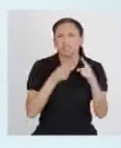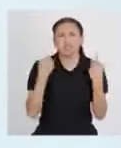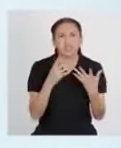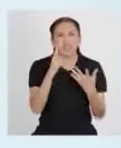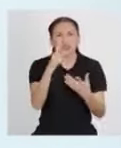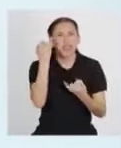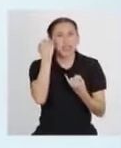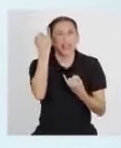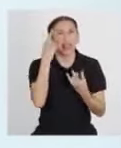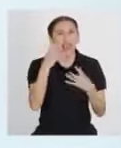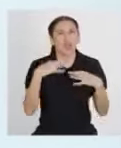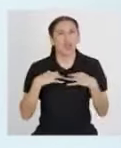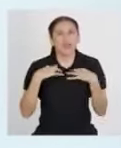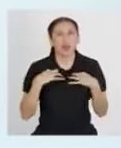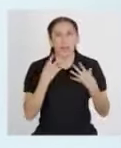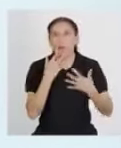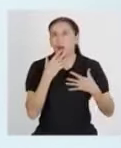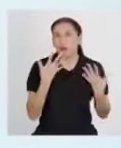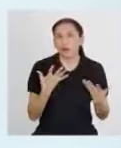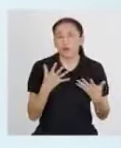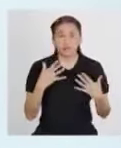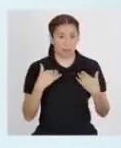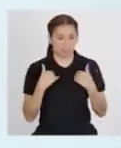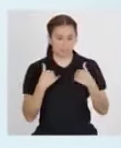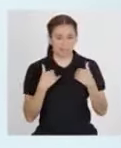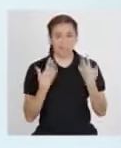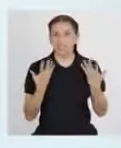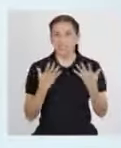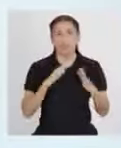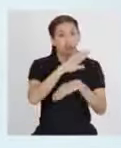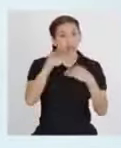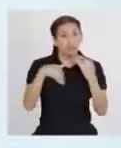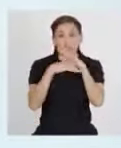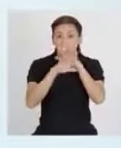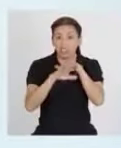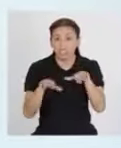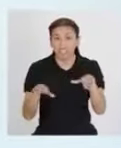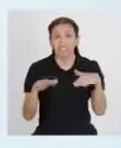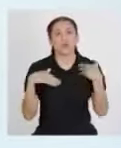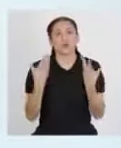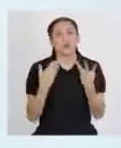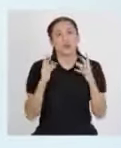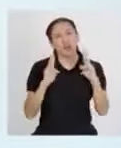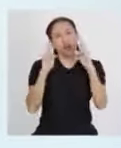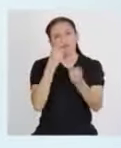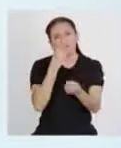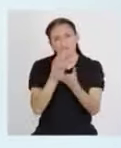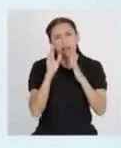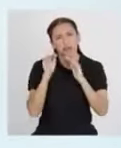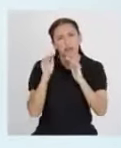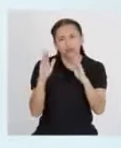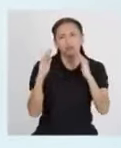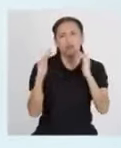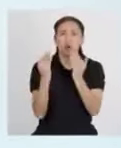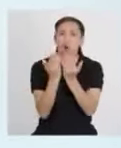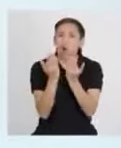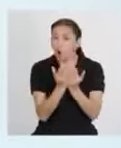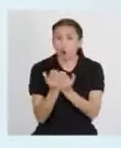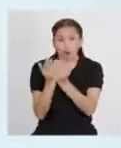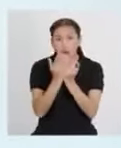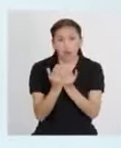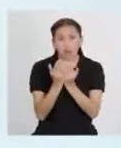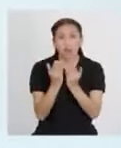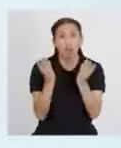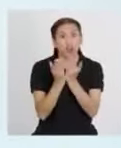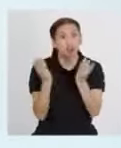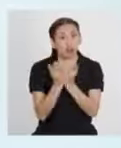Imagina qué ropa usarías. Por ejemplo, a mí me gustaría que todos los niños puedan pasarla bien en el cole, que nadie los moleste ni se